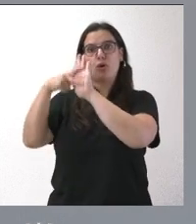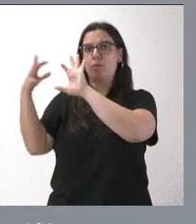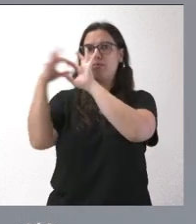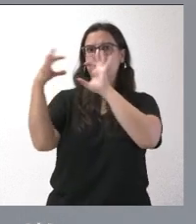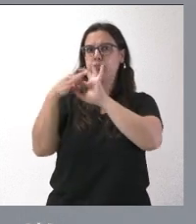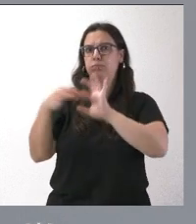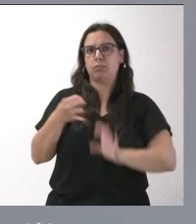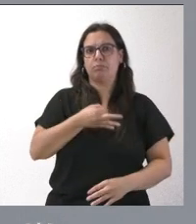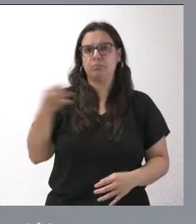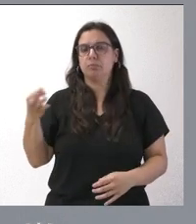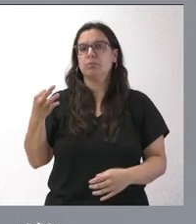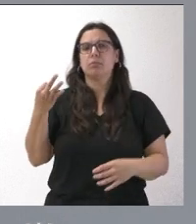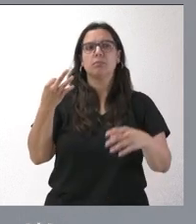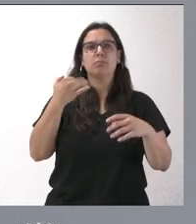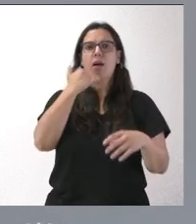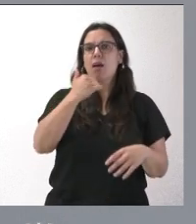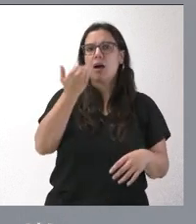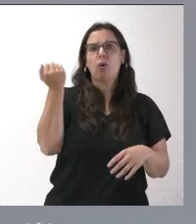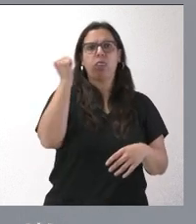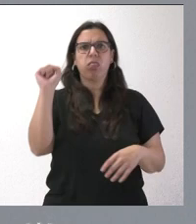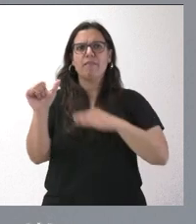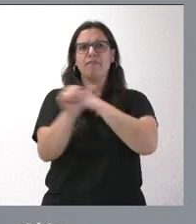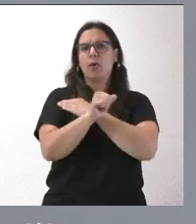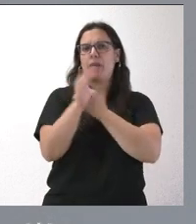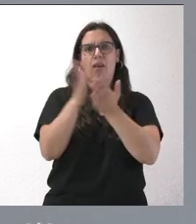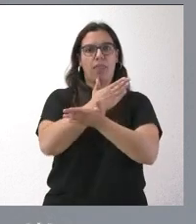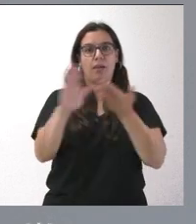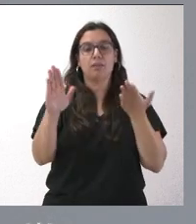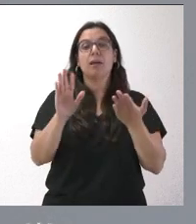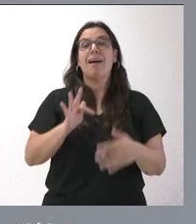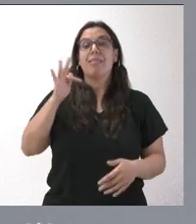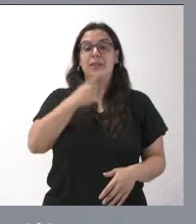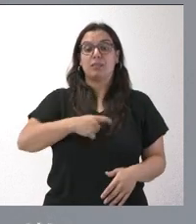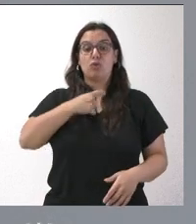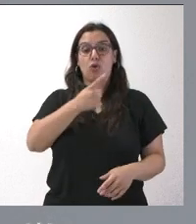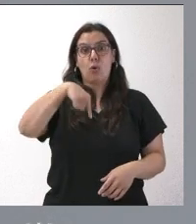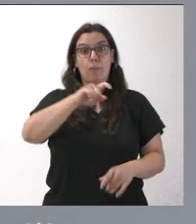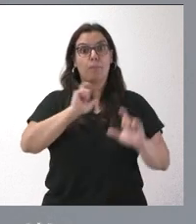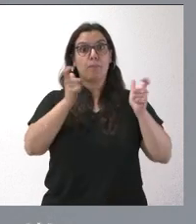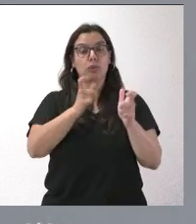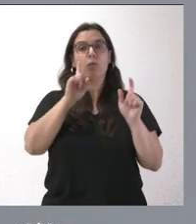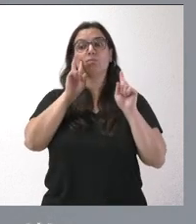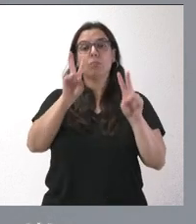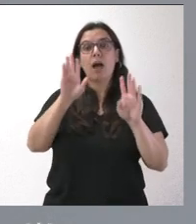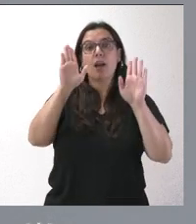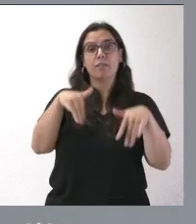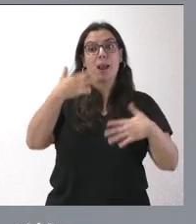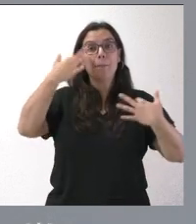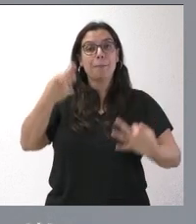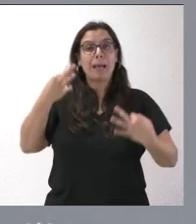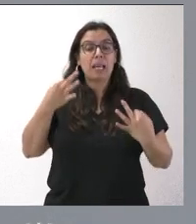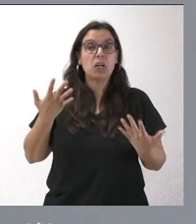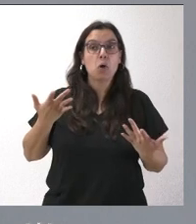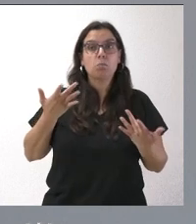y no se ha detectado ningún caso de fraude y que, además, esta comisión observa que el coeficiente total de riesgo objetivo